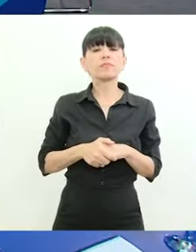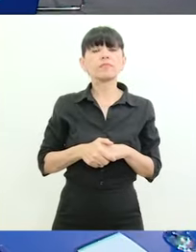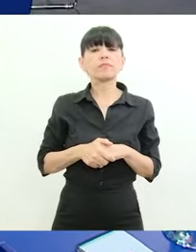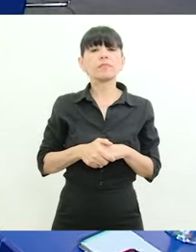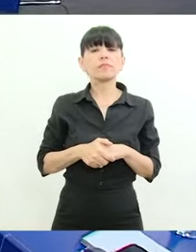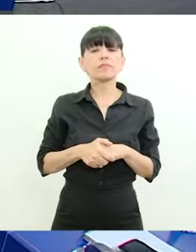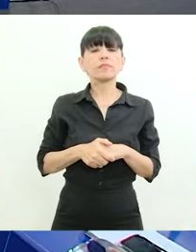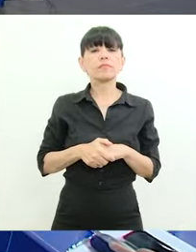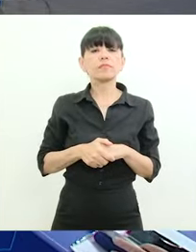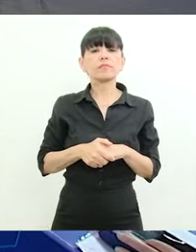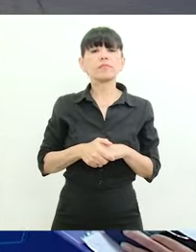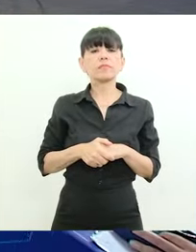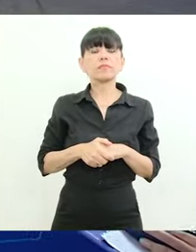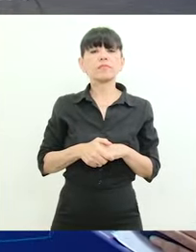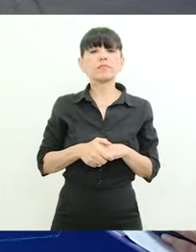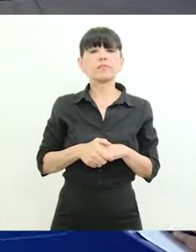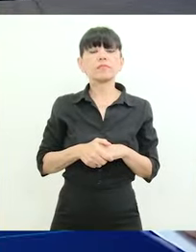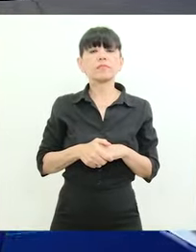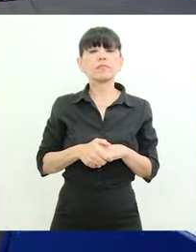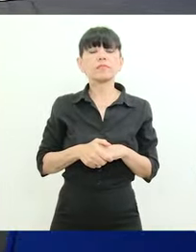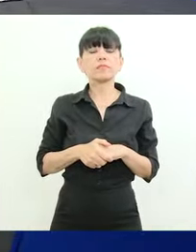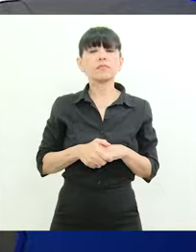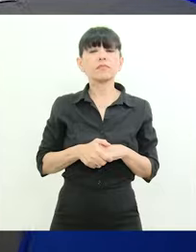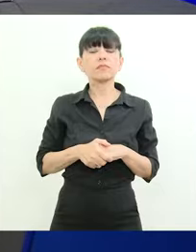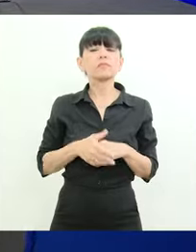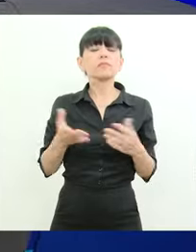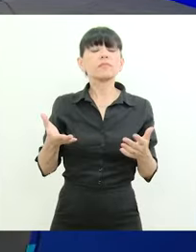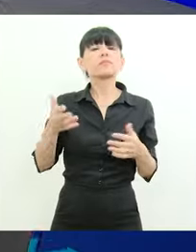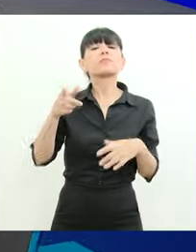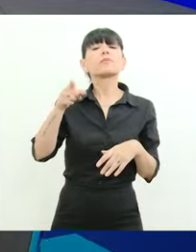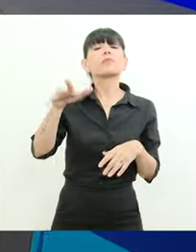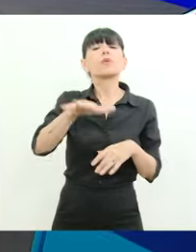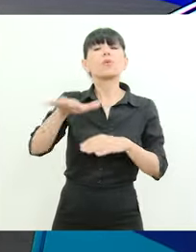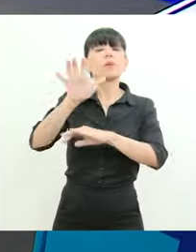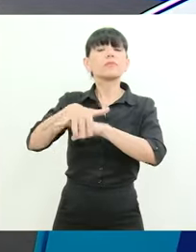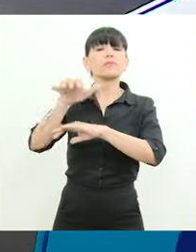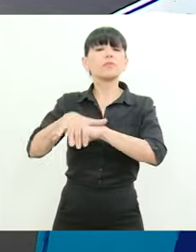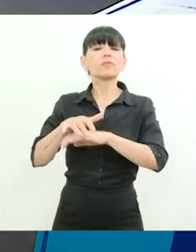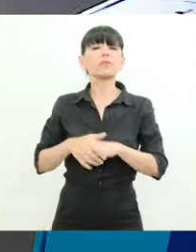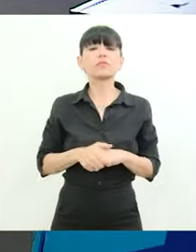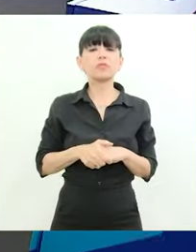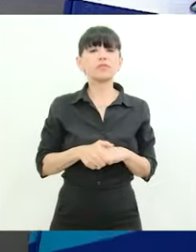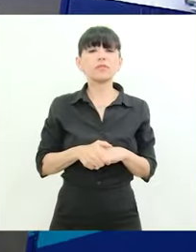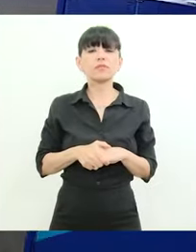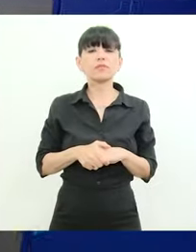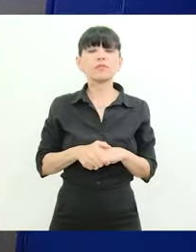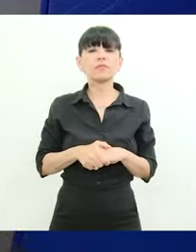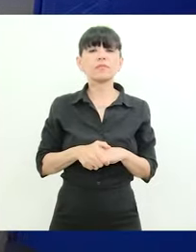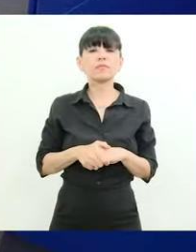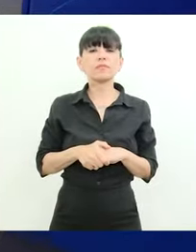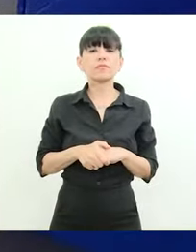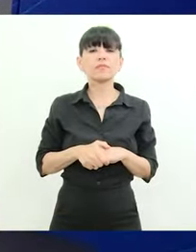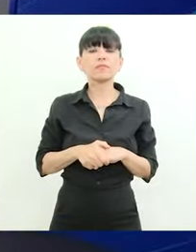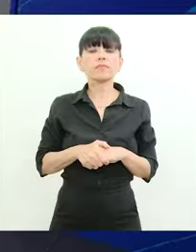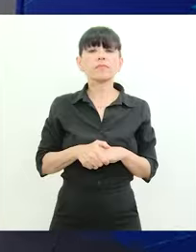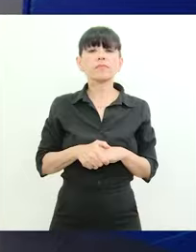publica la resolución que baja e iguala con FOS de Iguazú la tasa aeroportuaria del aeropuerto de Iguazú, lo